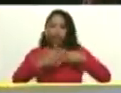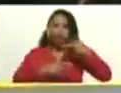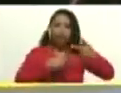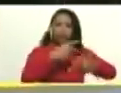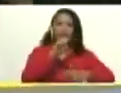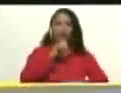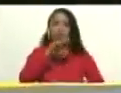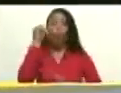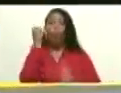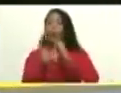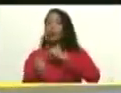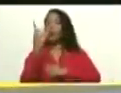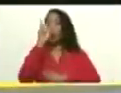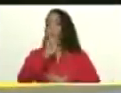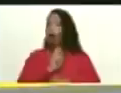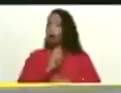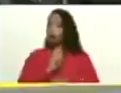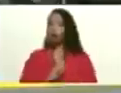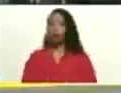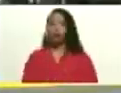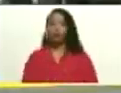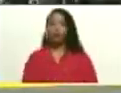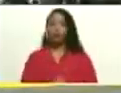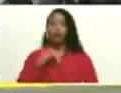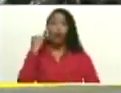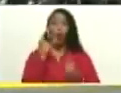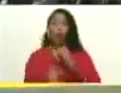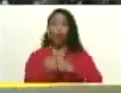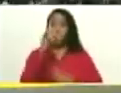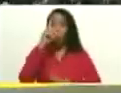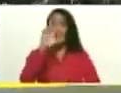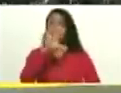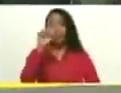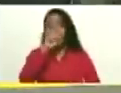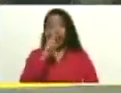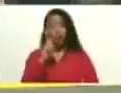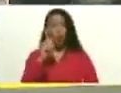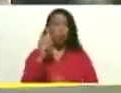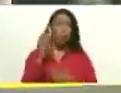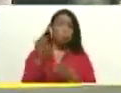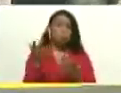en los últimos años. En los últimos 30 años, un poco más,